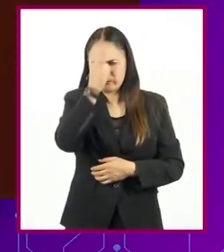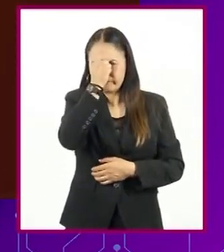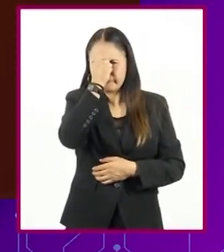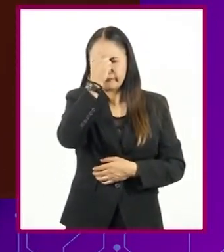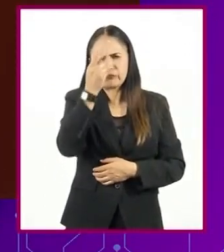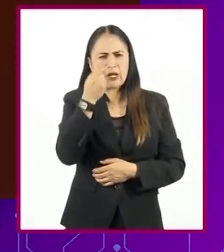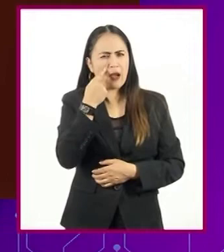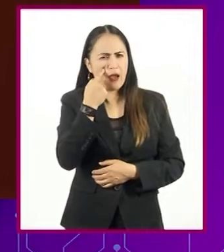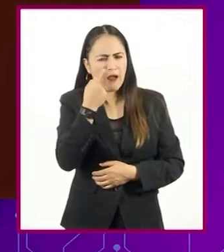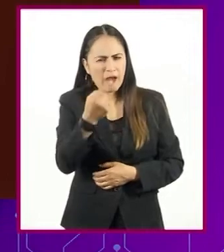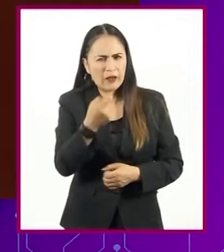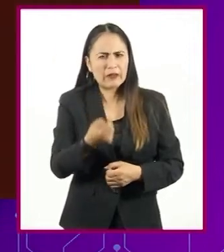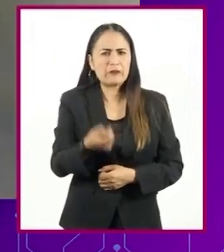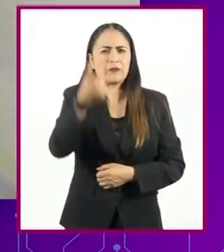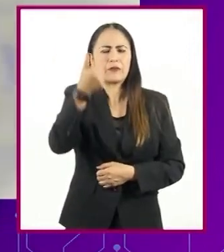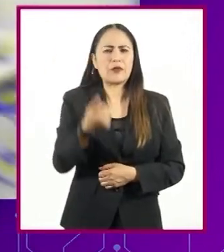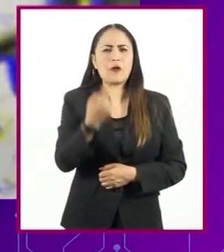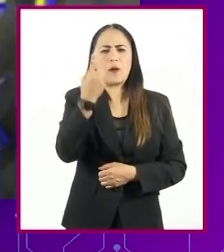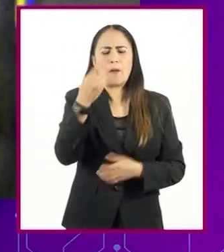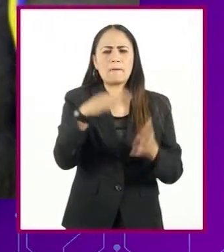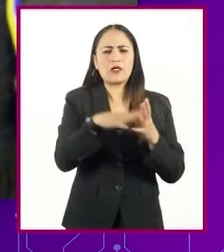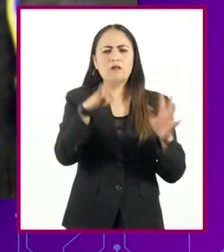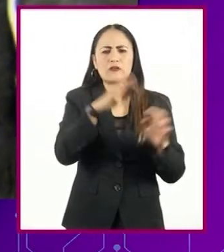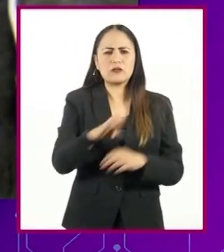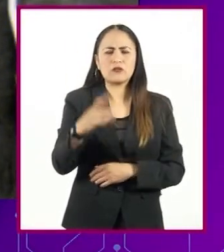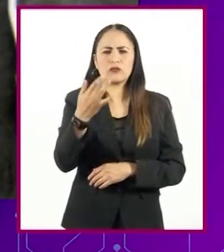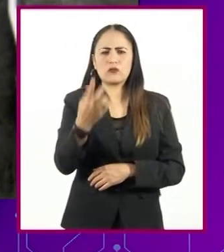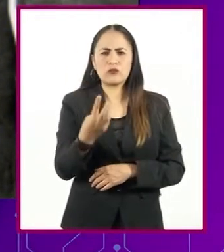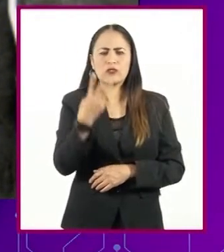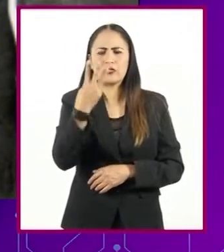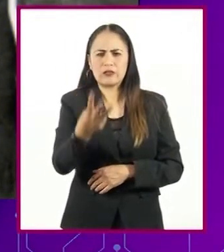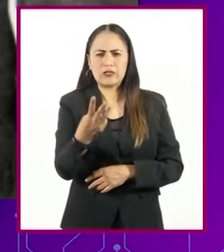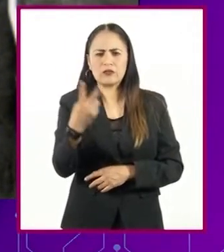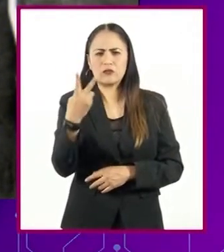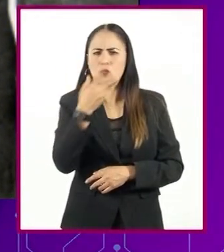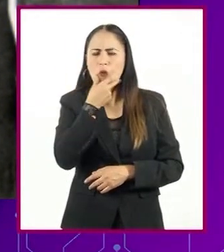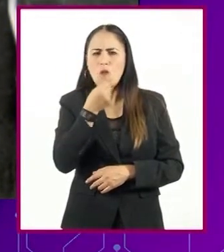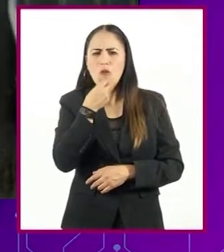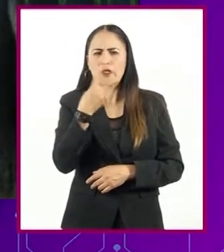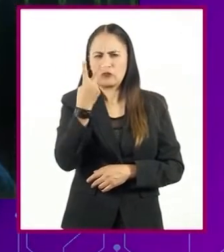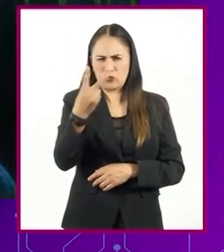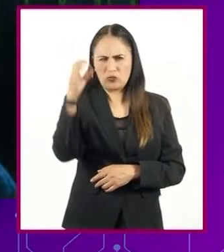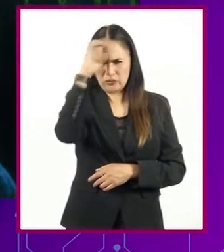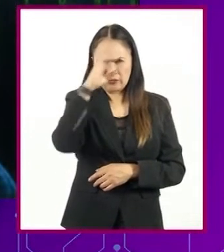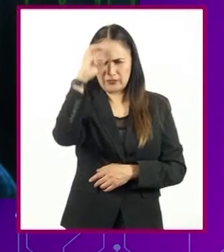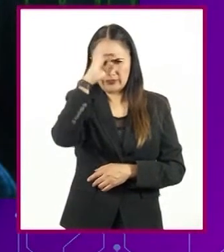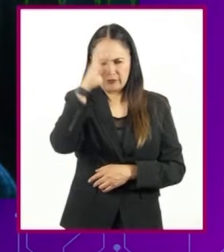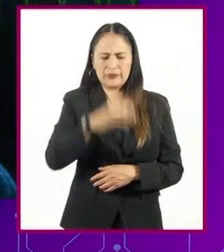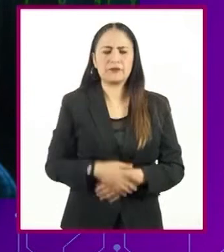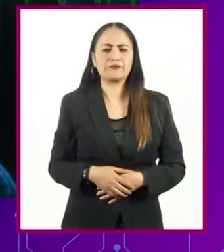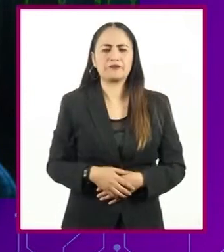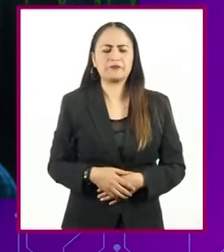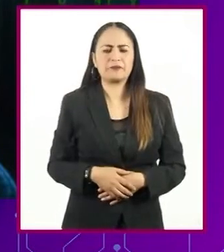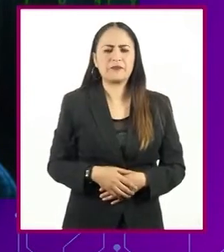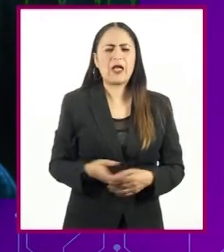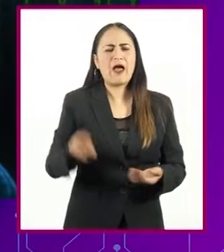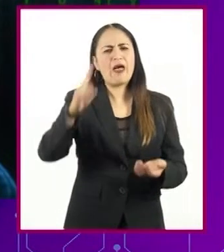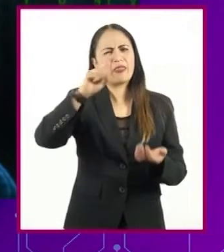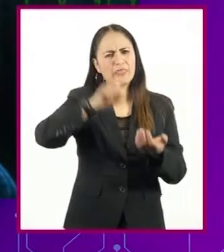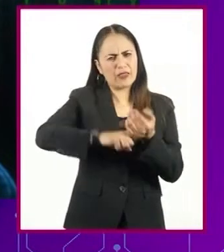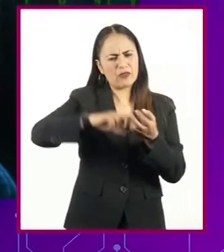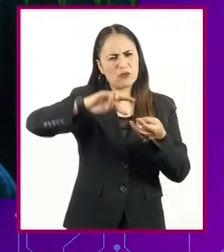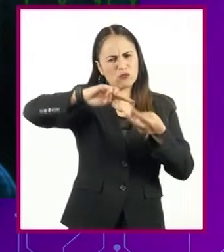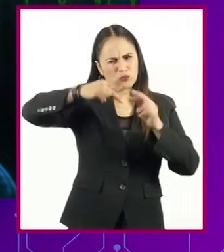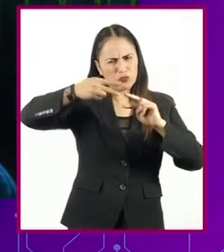1953 por James Watson y Francis Crick. La secuencia completa de estas sustancias químicas compone